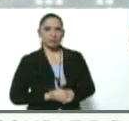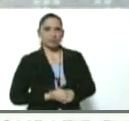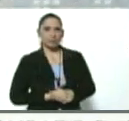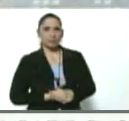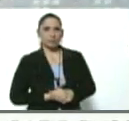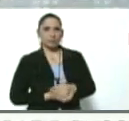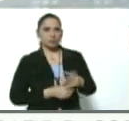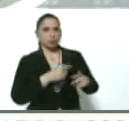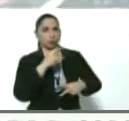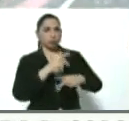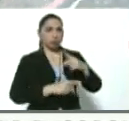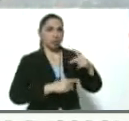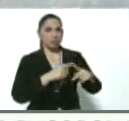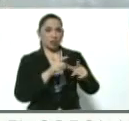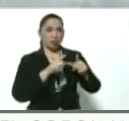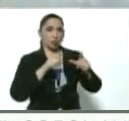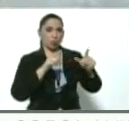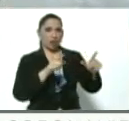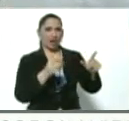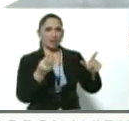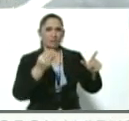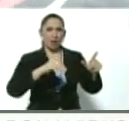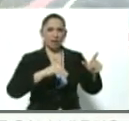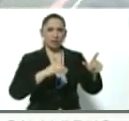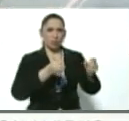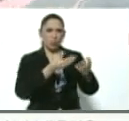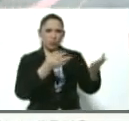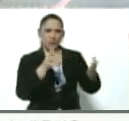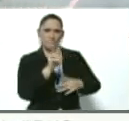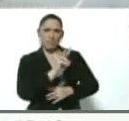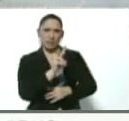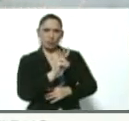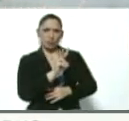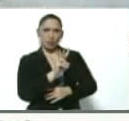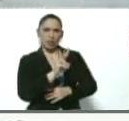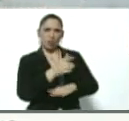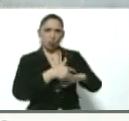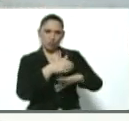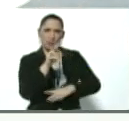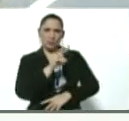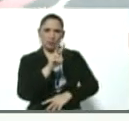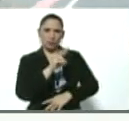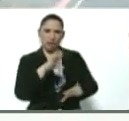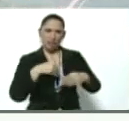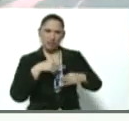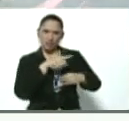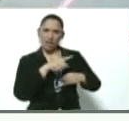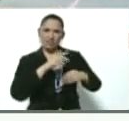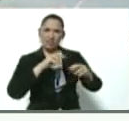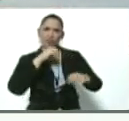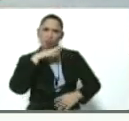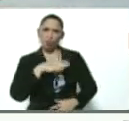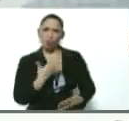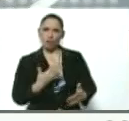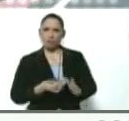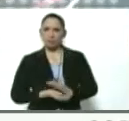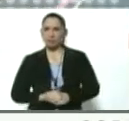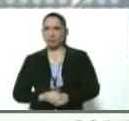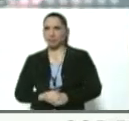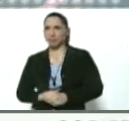procedimiento en el lugar y demás. ¿Ustedes en Venezuela, el gobierno de Venezuela, acepta esa versión? Bueno, mire,